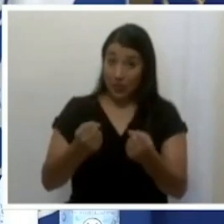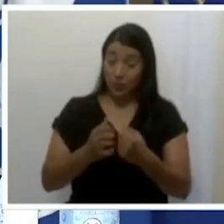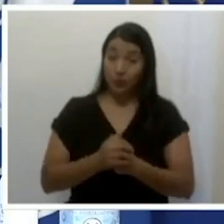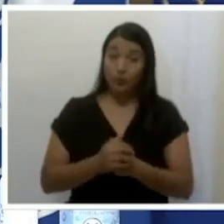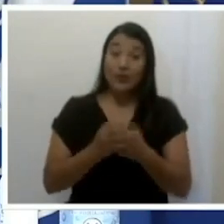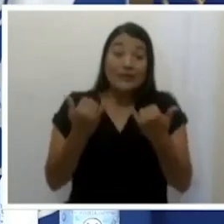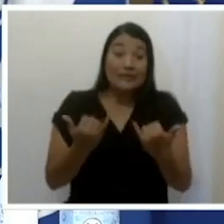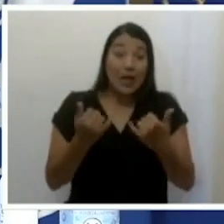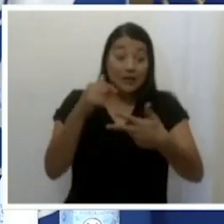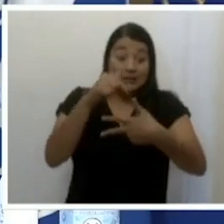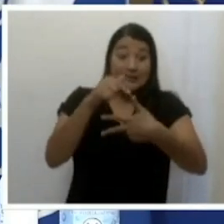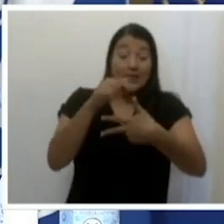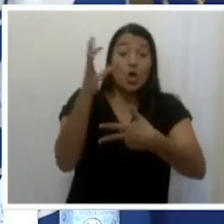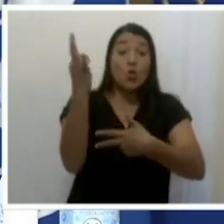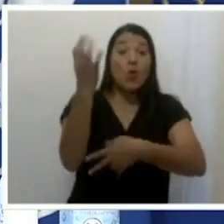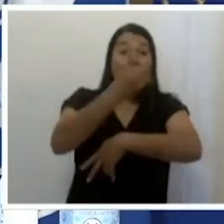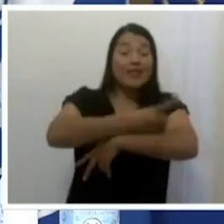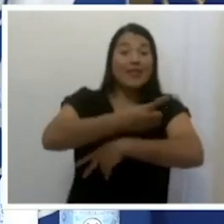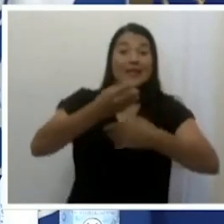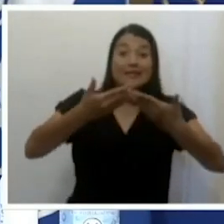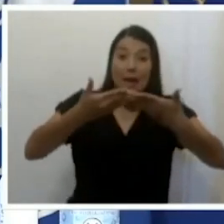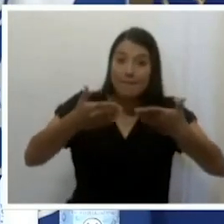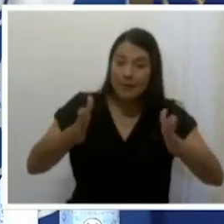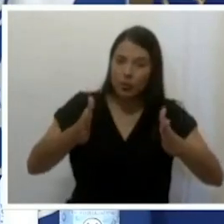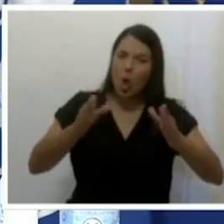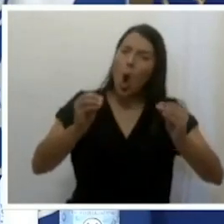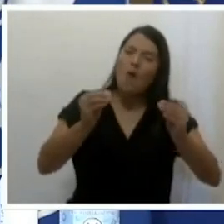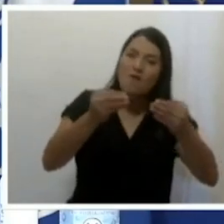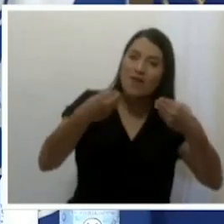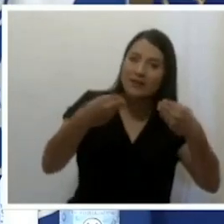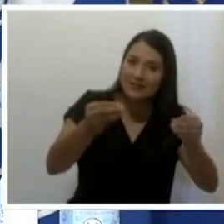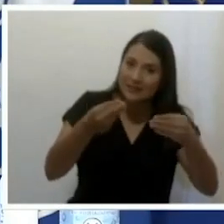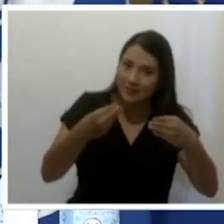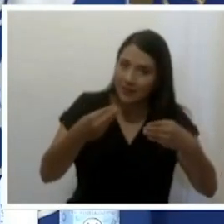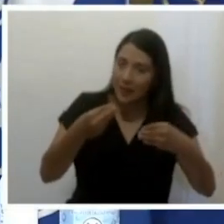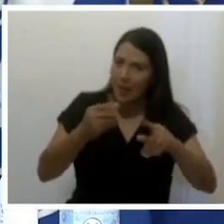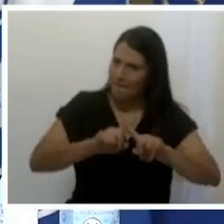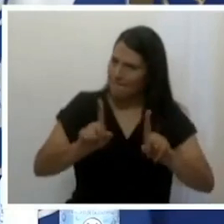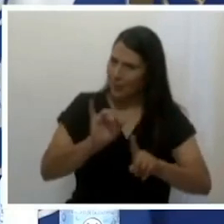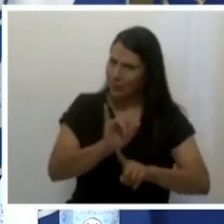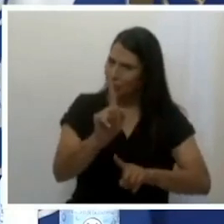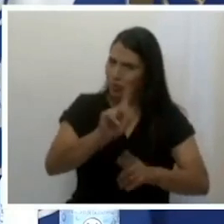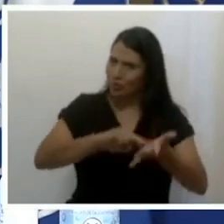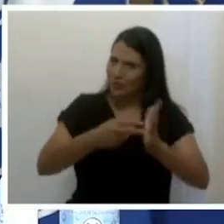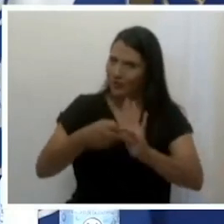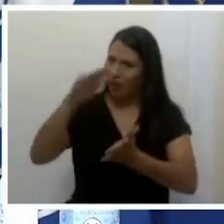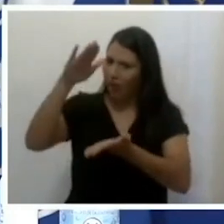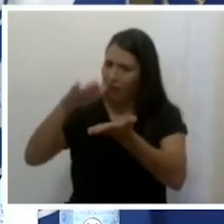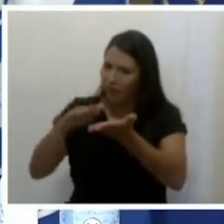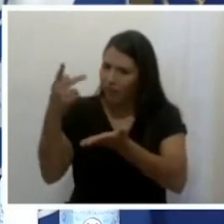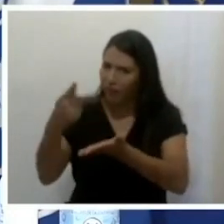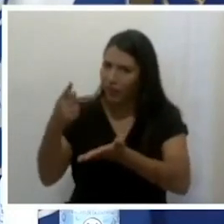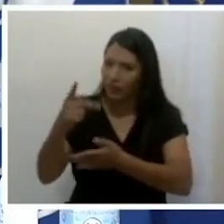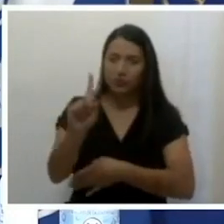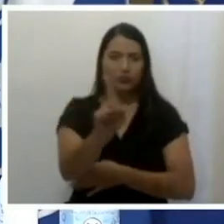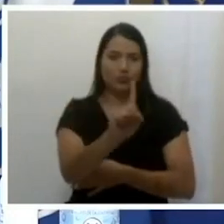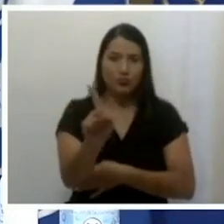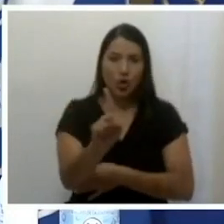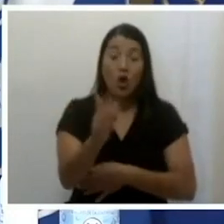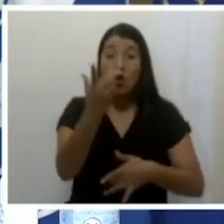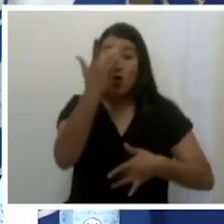no significa que hay menor riesgo. Entonces, ese contagio tenemos que minimizarlo